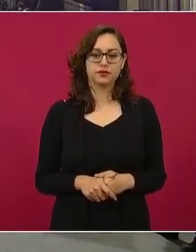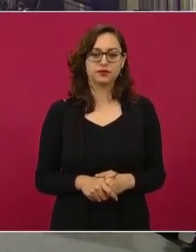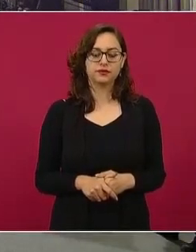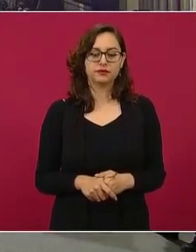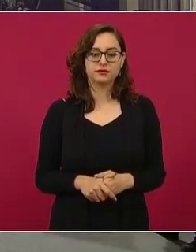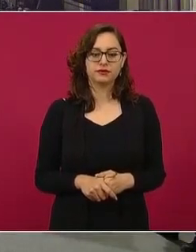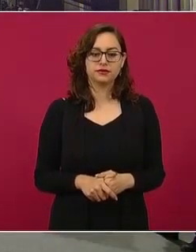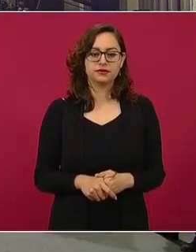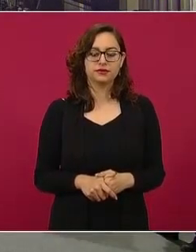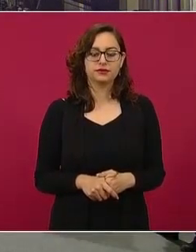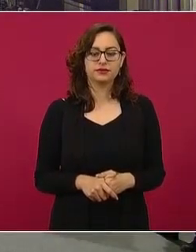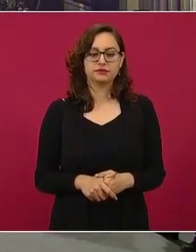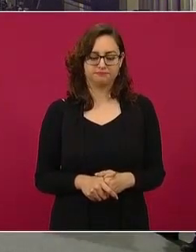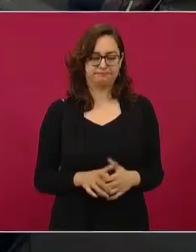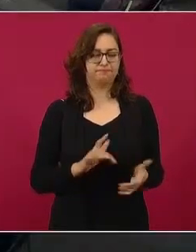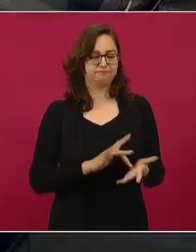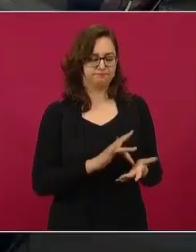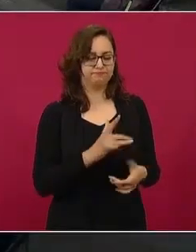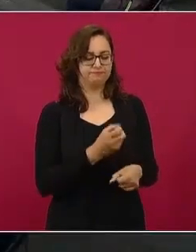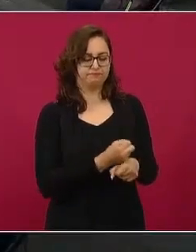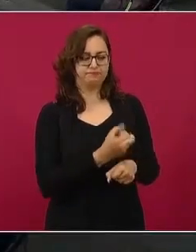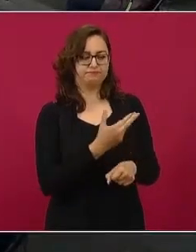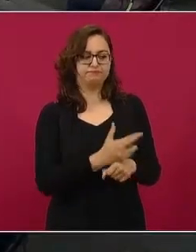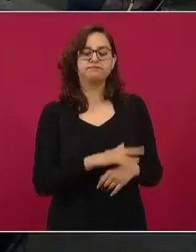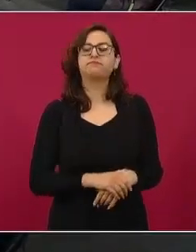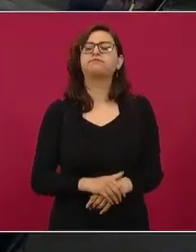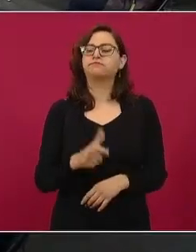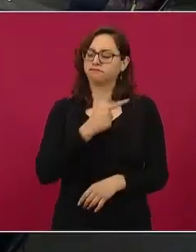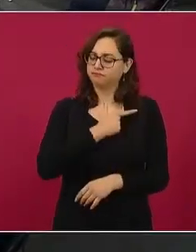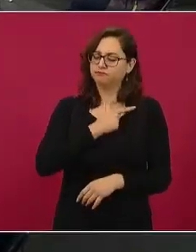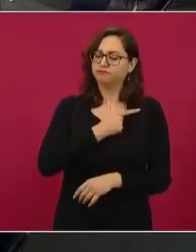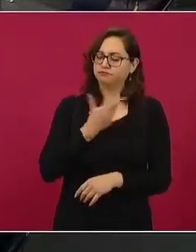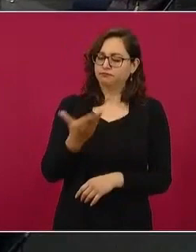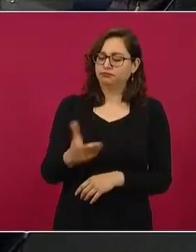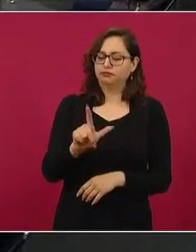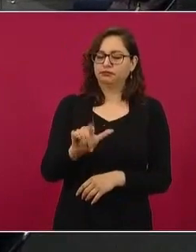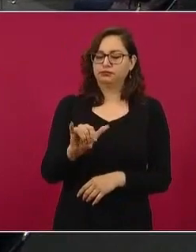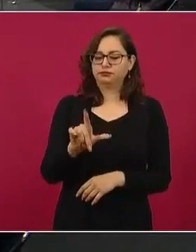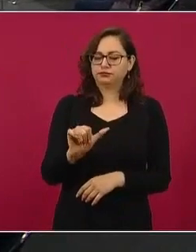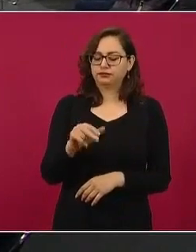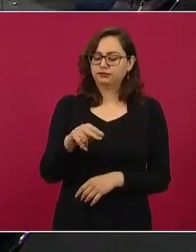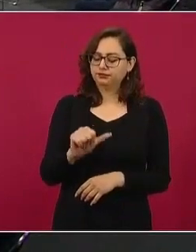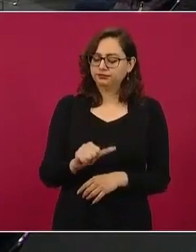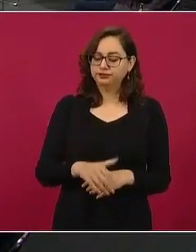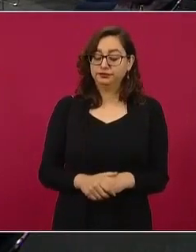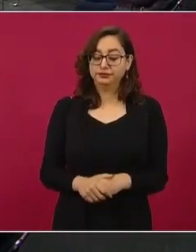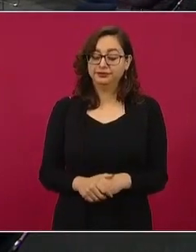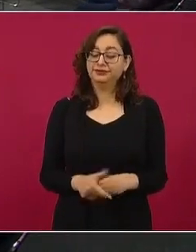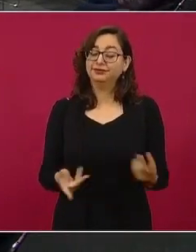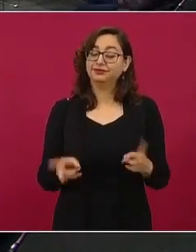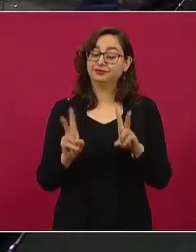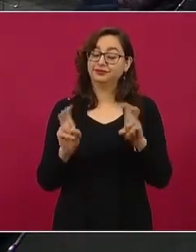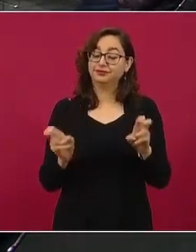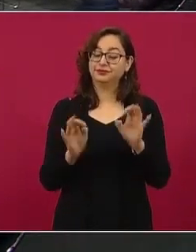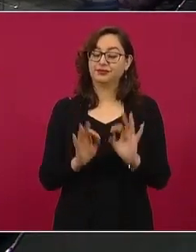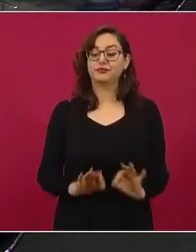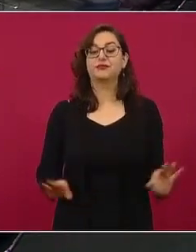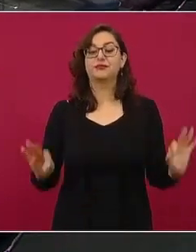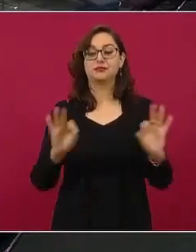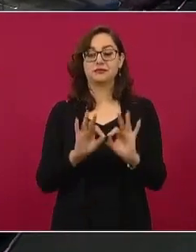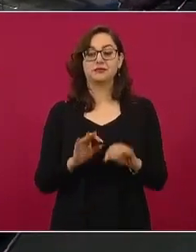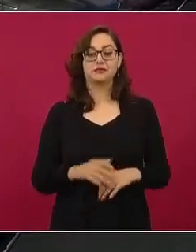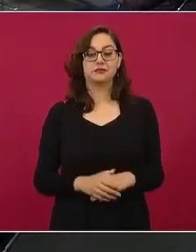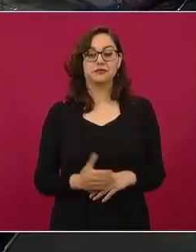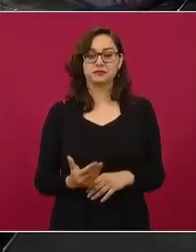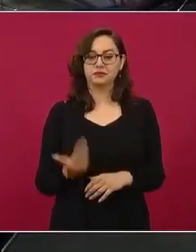Gracias, secretario. Con gusto, Liliana Noble de Pulso Saludable. Este es un elemento importante, en cierta manera se relaciona con lo que preguntaba Hans